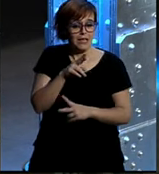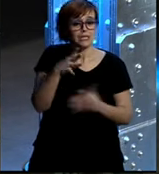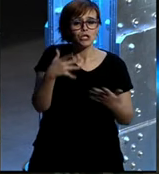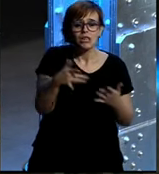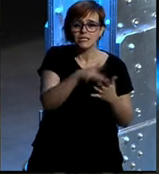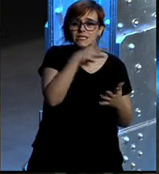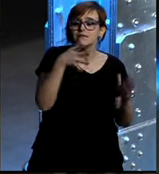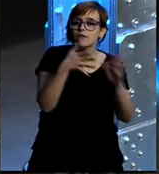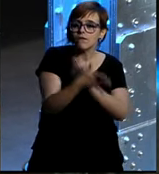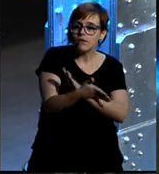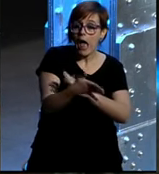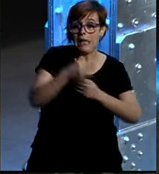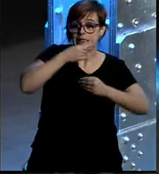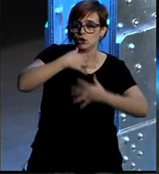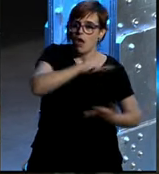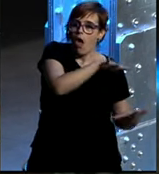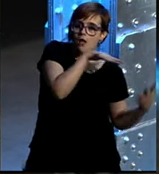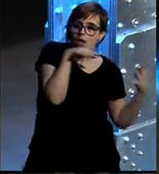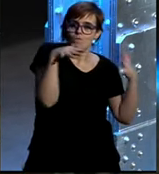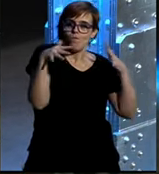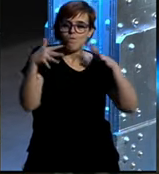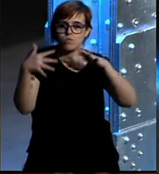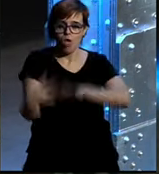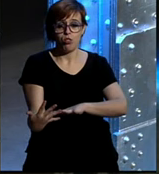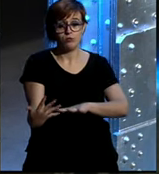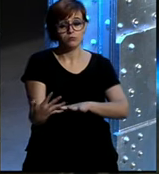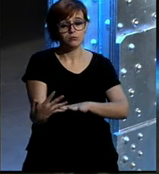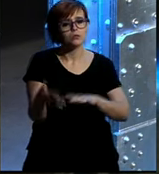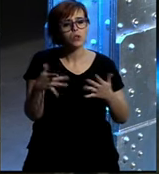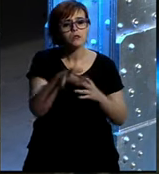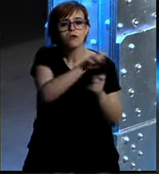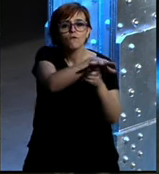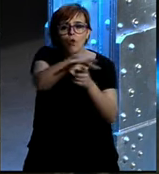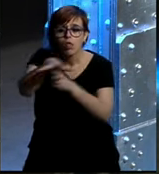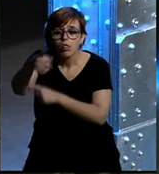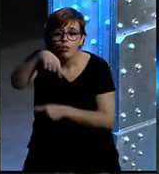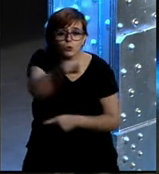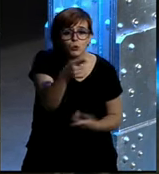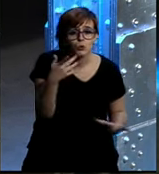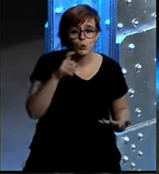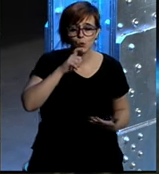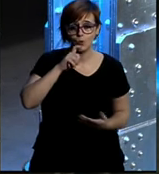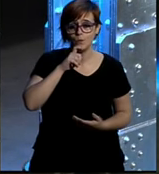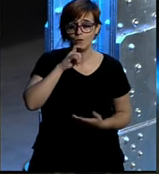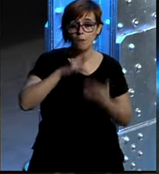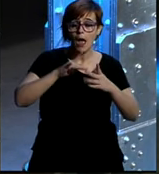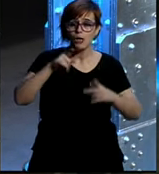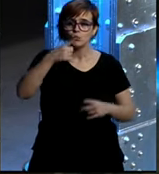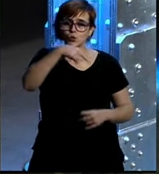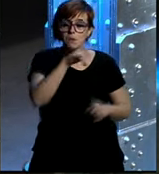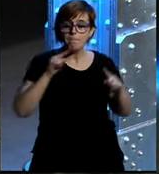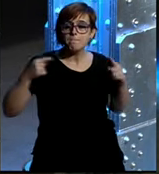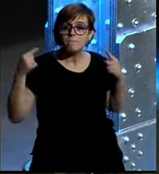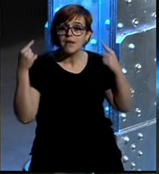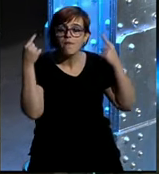este es el gran cambio que estamos viendo en estos días ¿y cómo influyen vosotros? pues influyen que por primera vez tenéis la